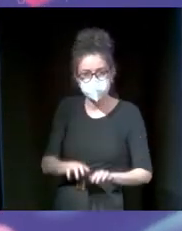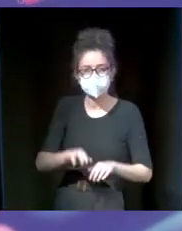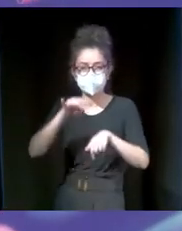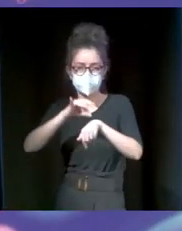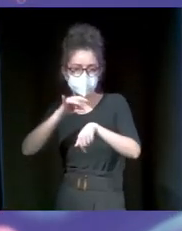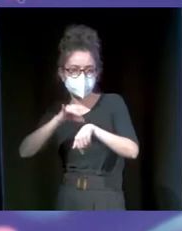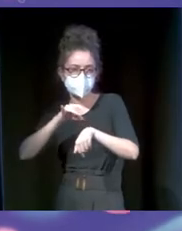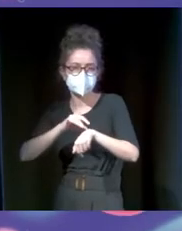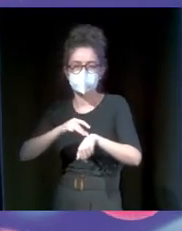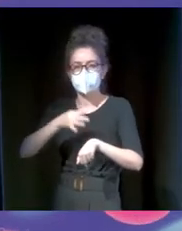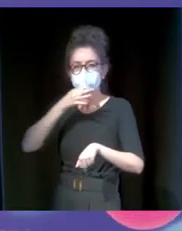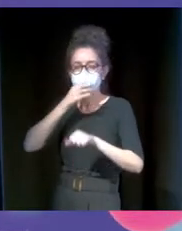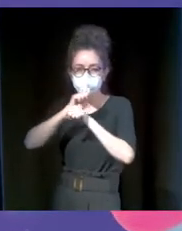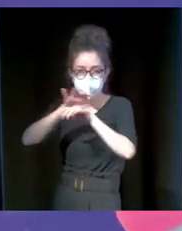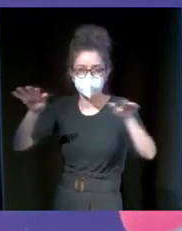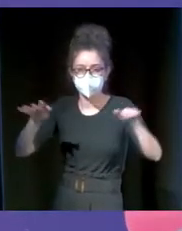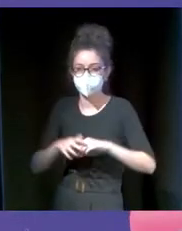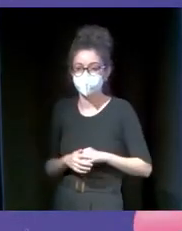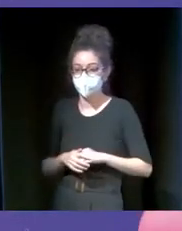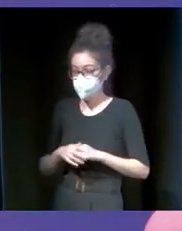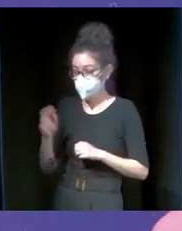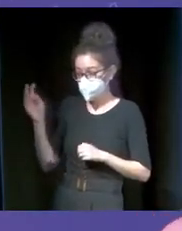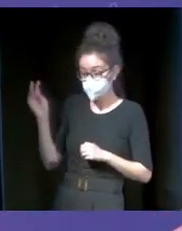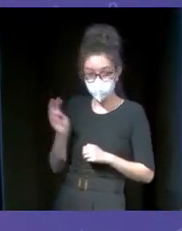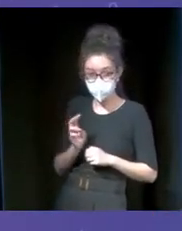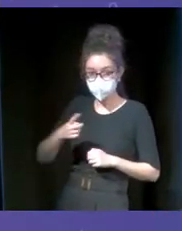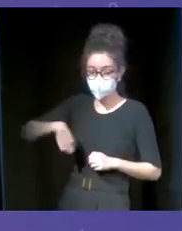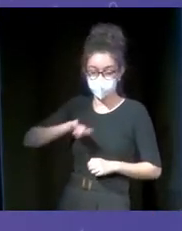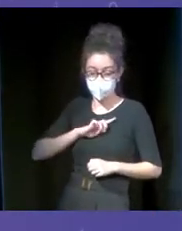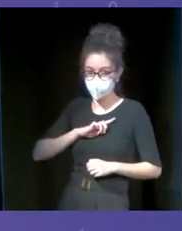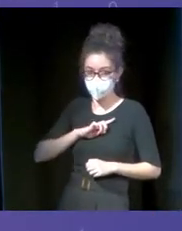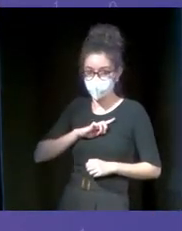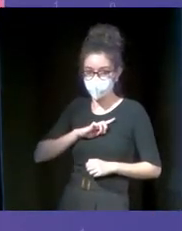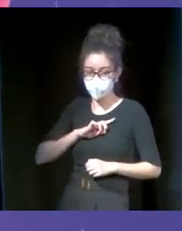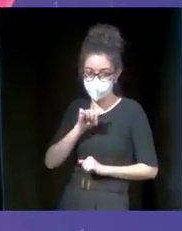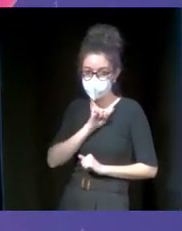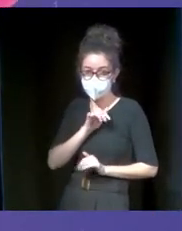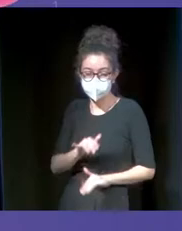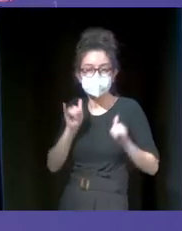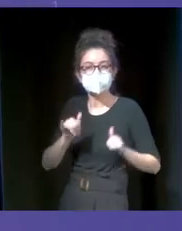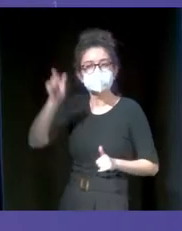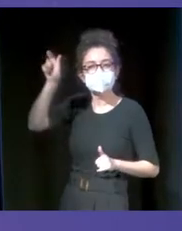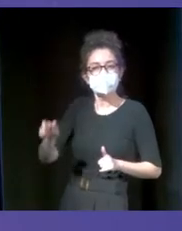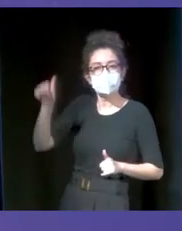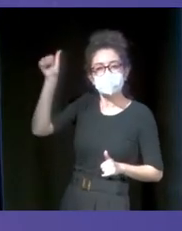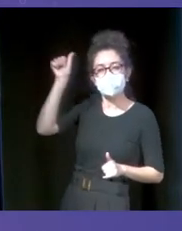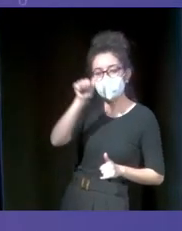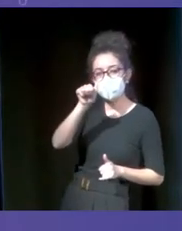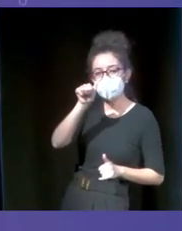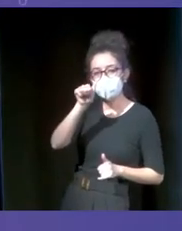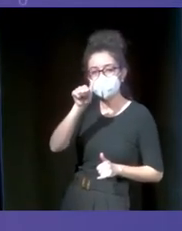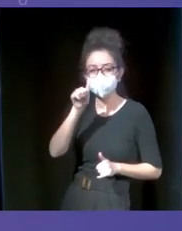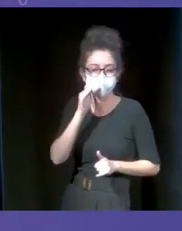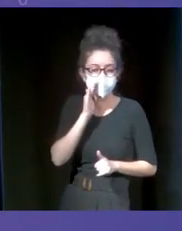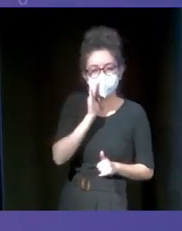Pero bueno, lo que viene ahora no lo esperabais, os lo digo ya. Ahora viene el hombre que susurraba a las